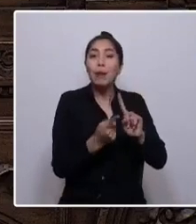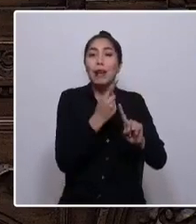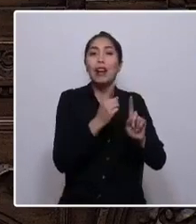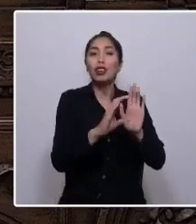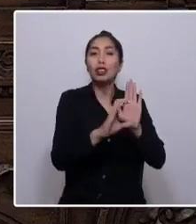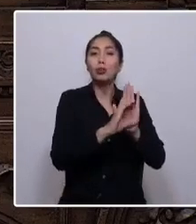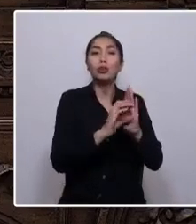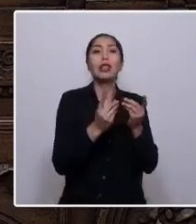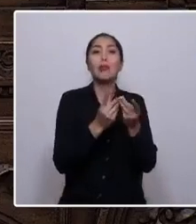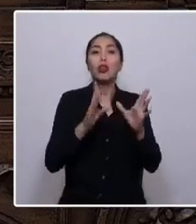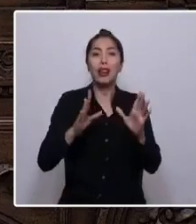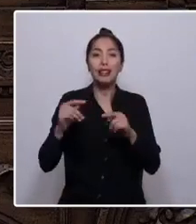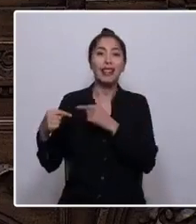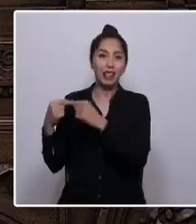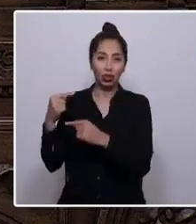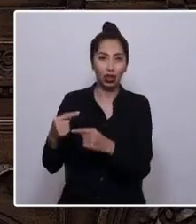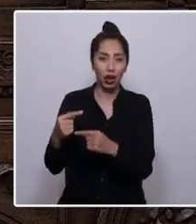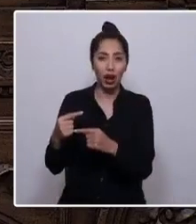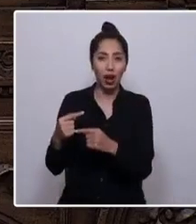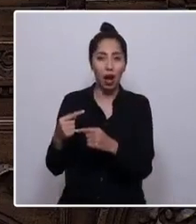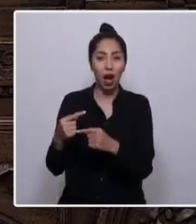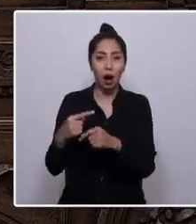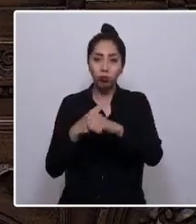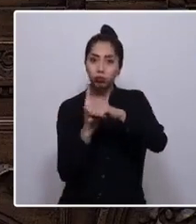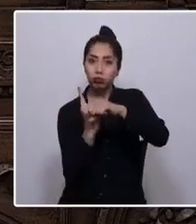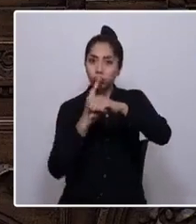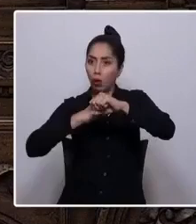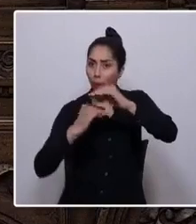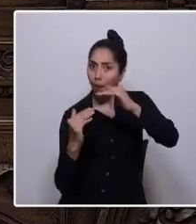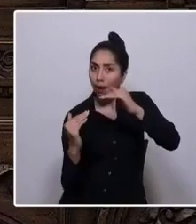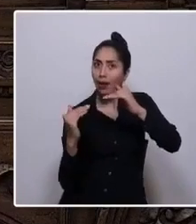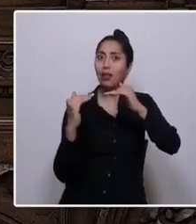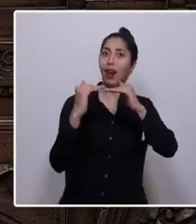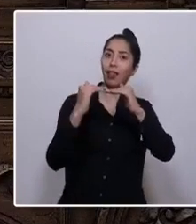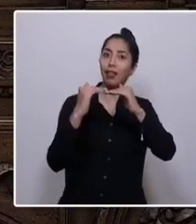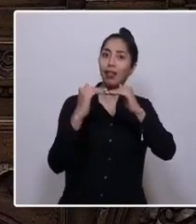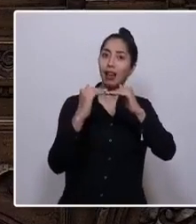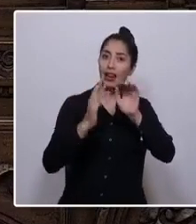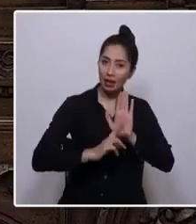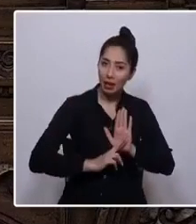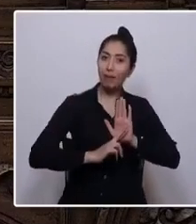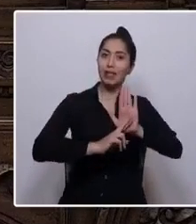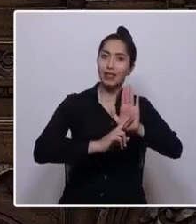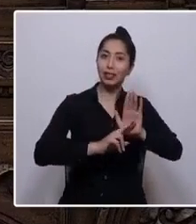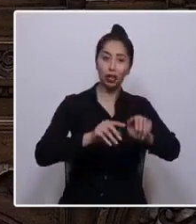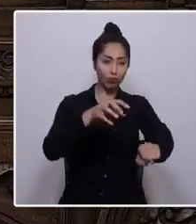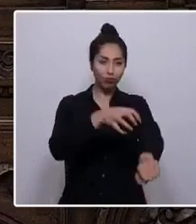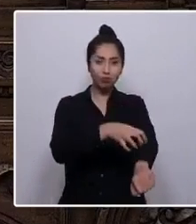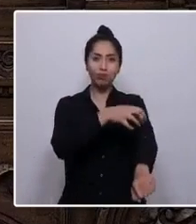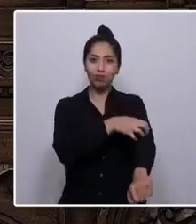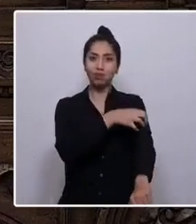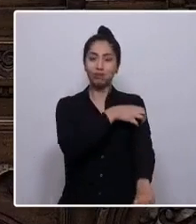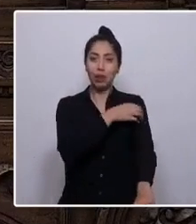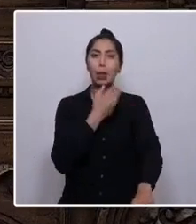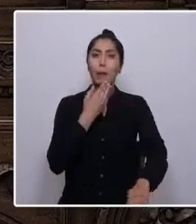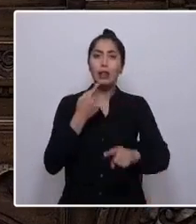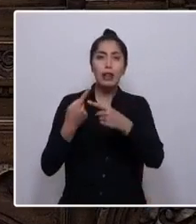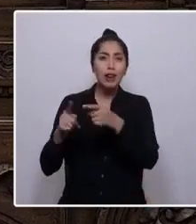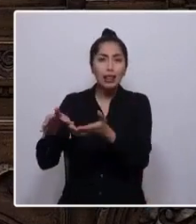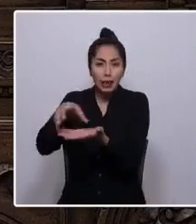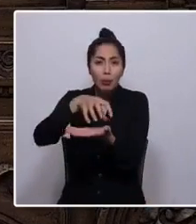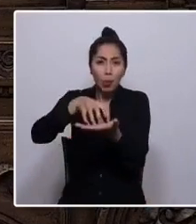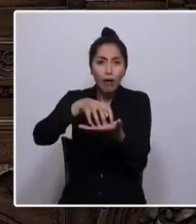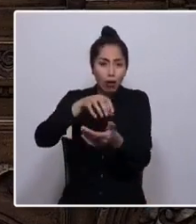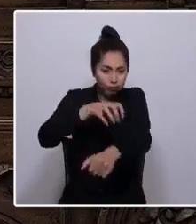nuestra historia, con paridad, con representación de los territorios y de los diversos pueblos que habitamos el